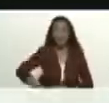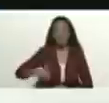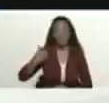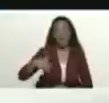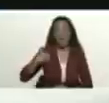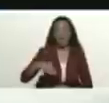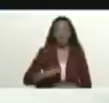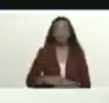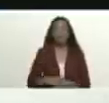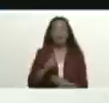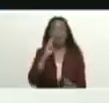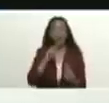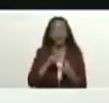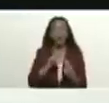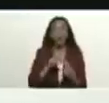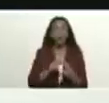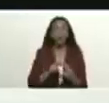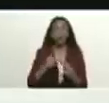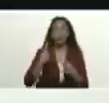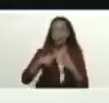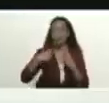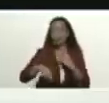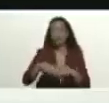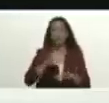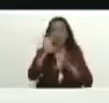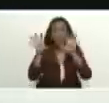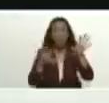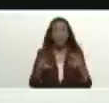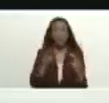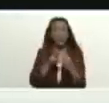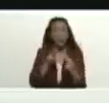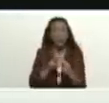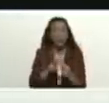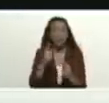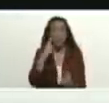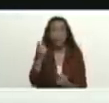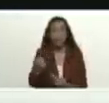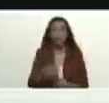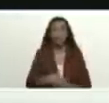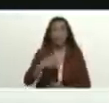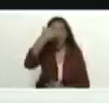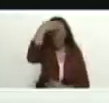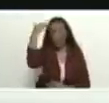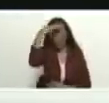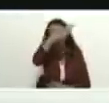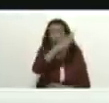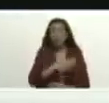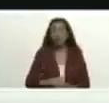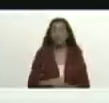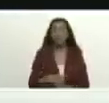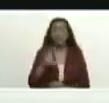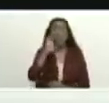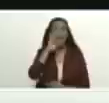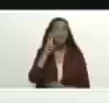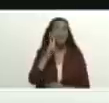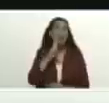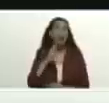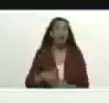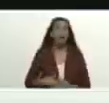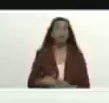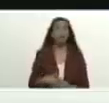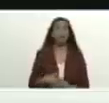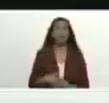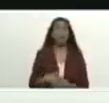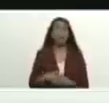habiendo conocido a Tabaré Vázquez habiendo visto actuar a Evo Morales a Rafael